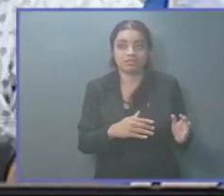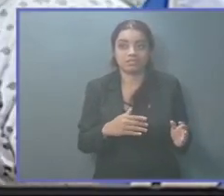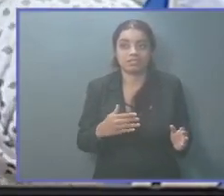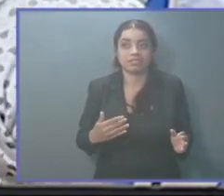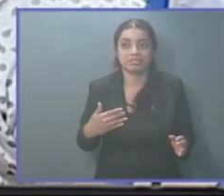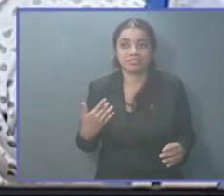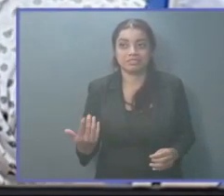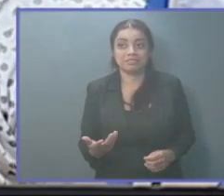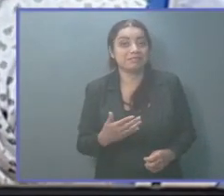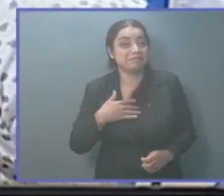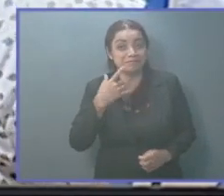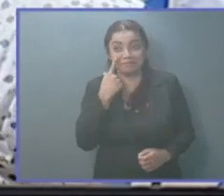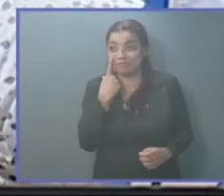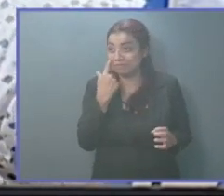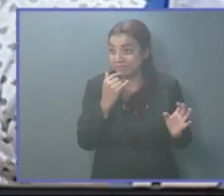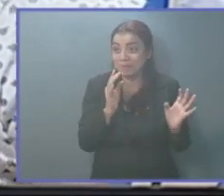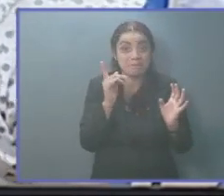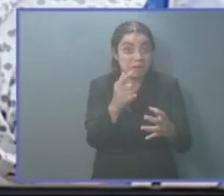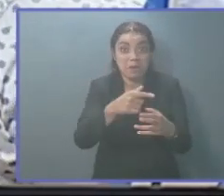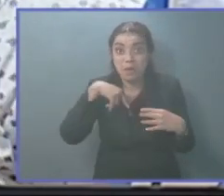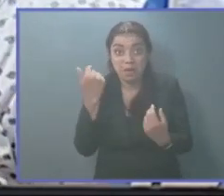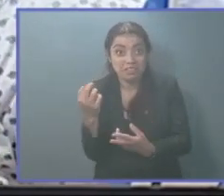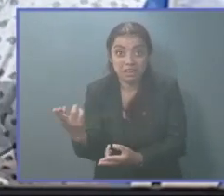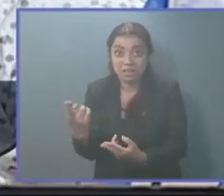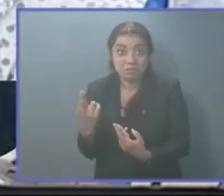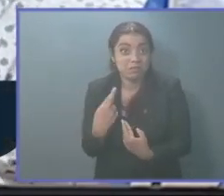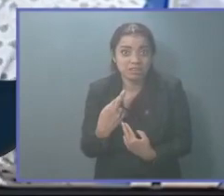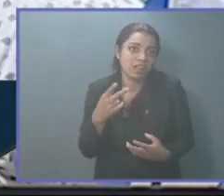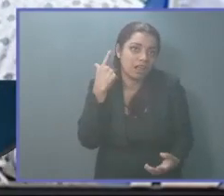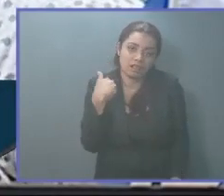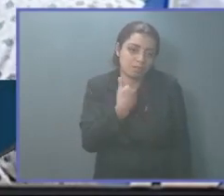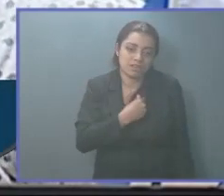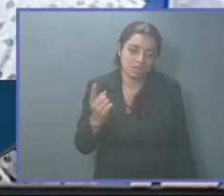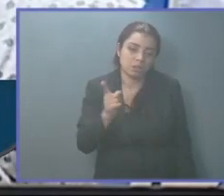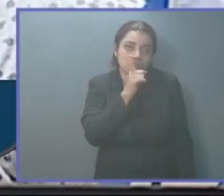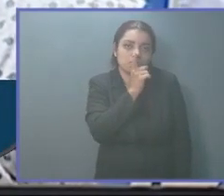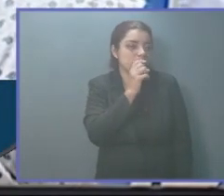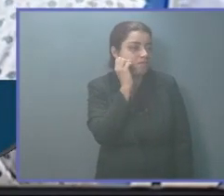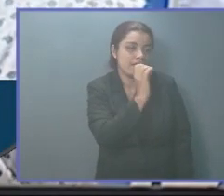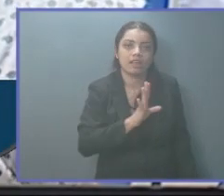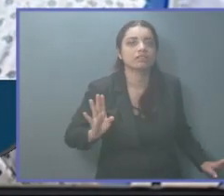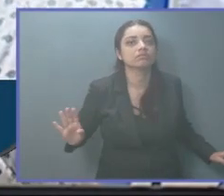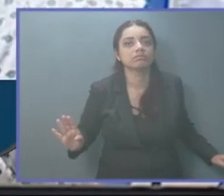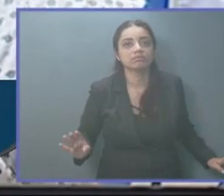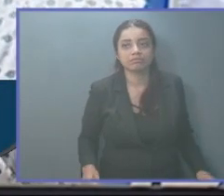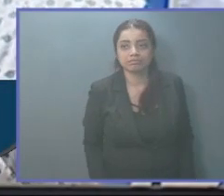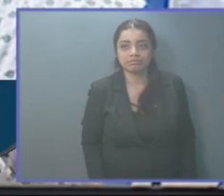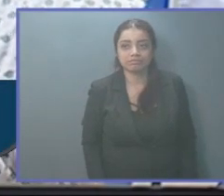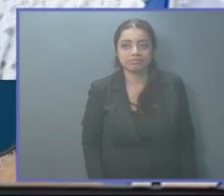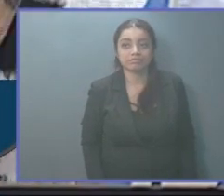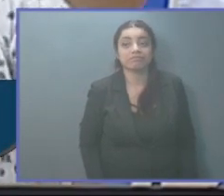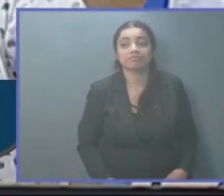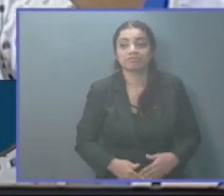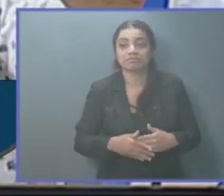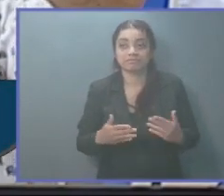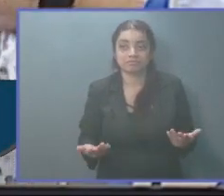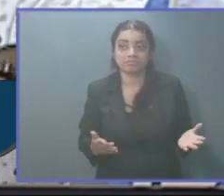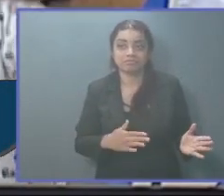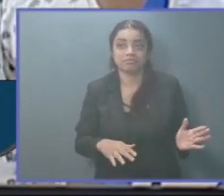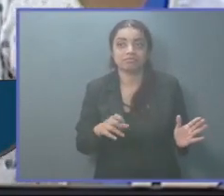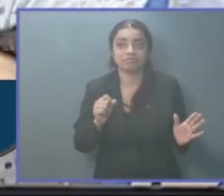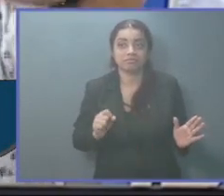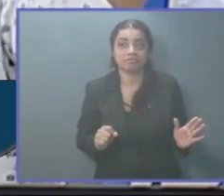determinar lo que quieran. Pero otra respuesta el ministro no se la va a dar. Aquí lo que